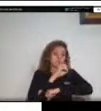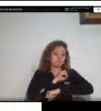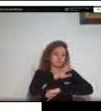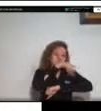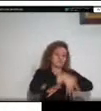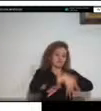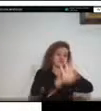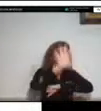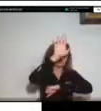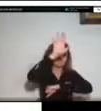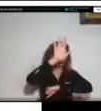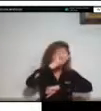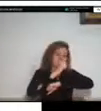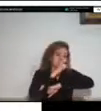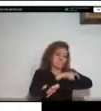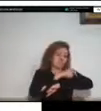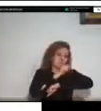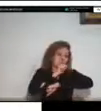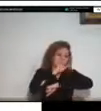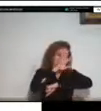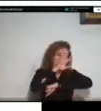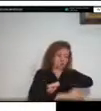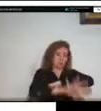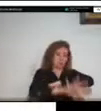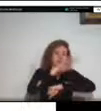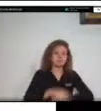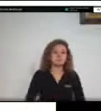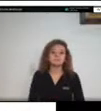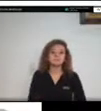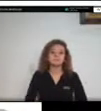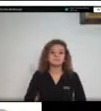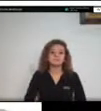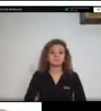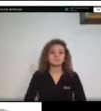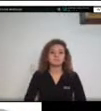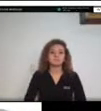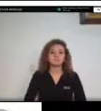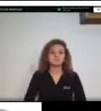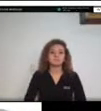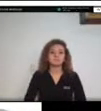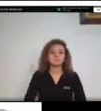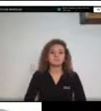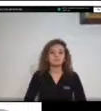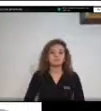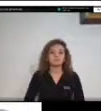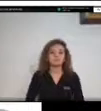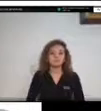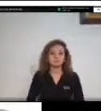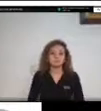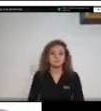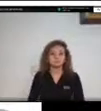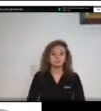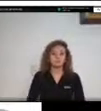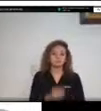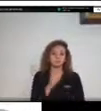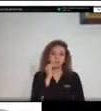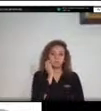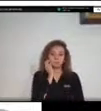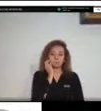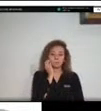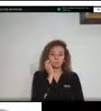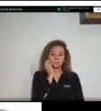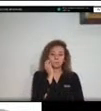crudo en el siguiente slide entonces les voy a mostrar tres imágenes bastante